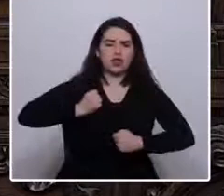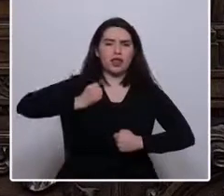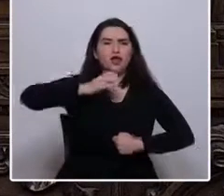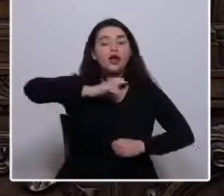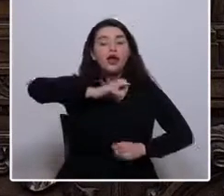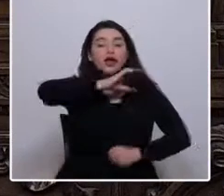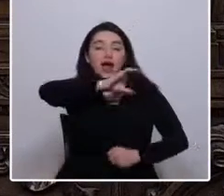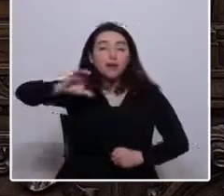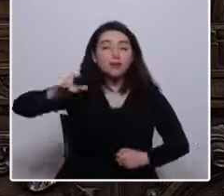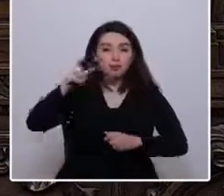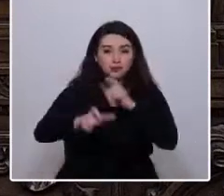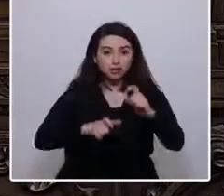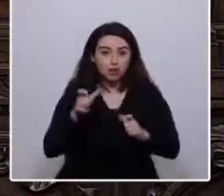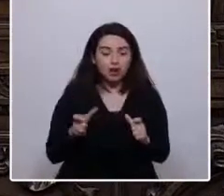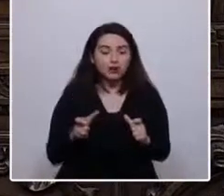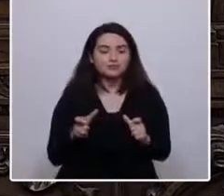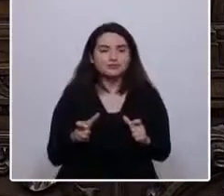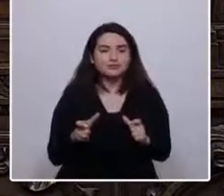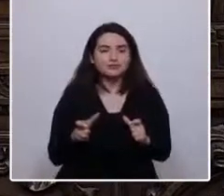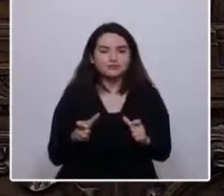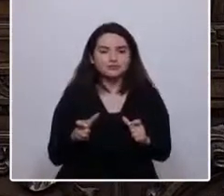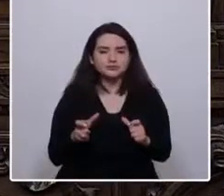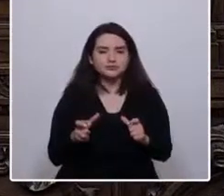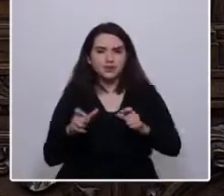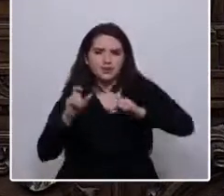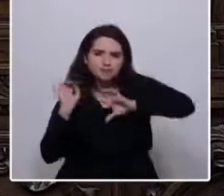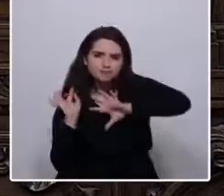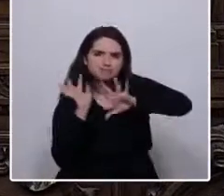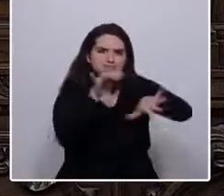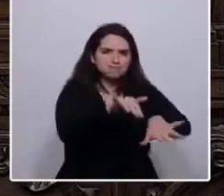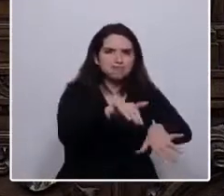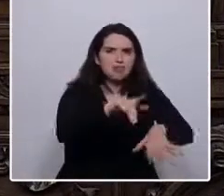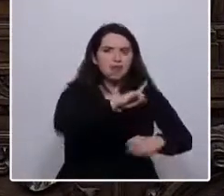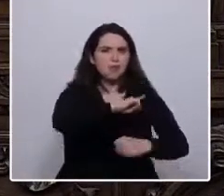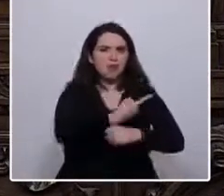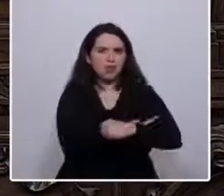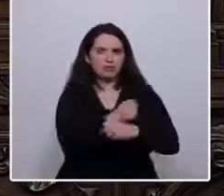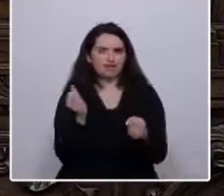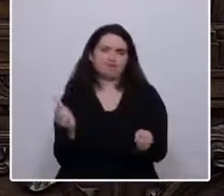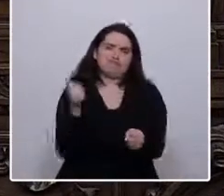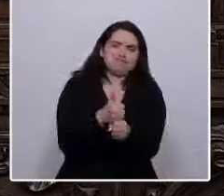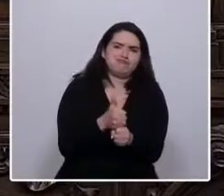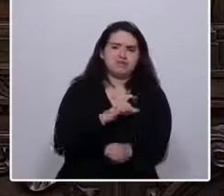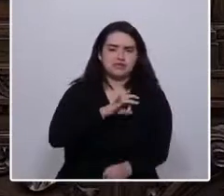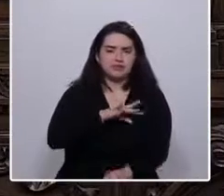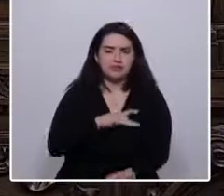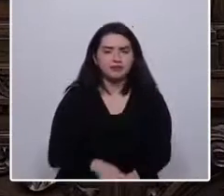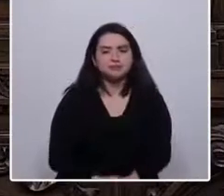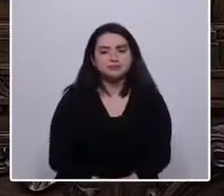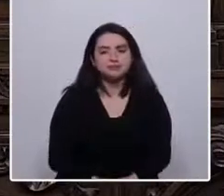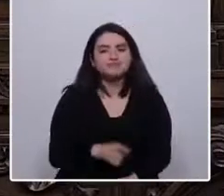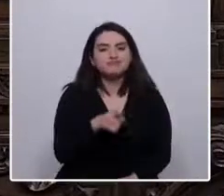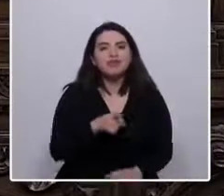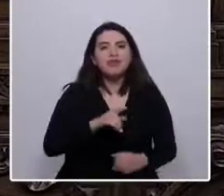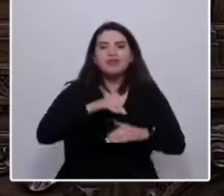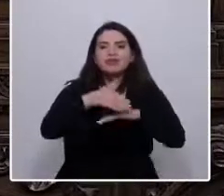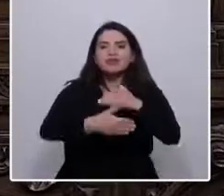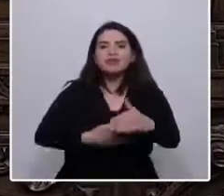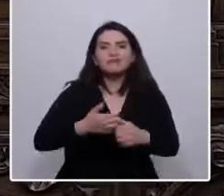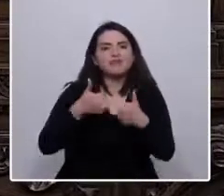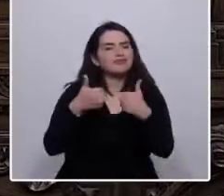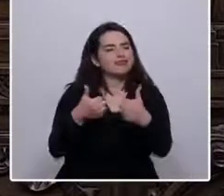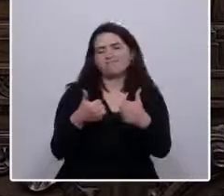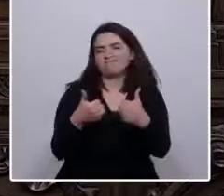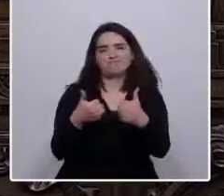iban a asaltar el poder en Chile. Esto, por supuesto, no podía terminar bien. Los desenfrenos